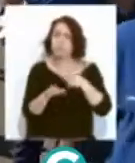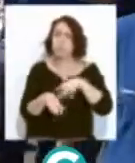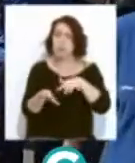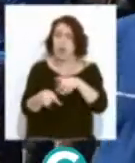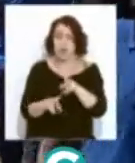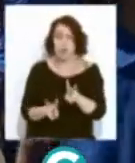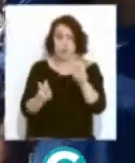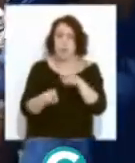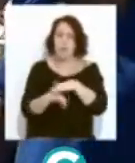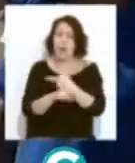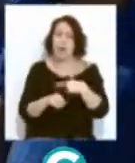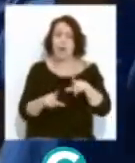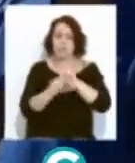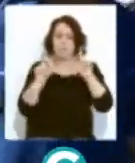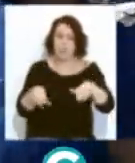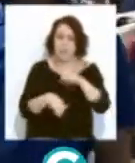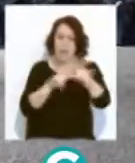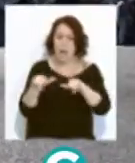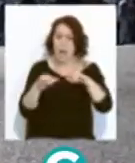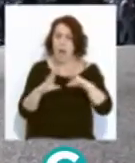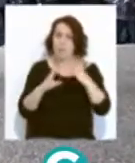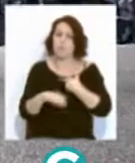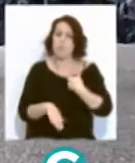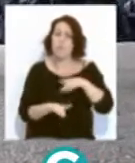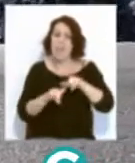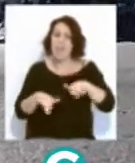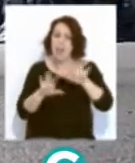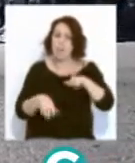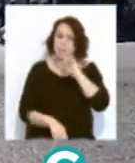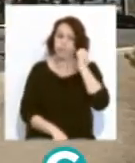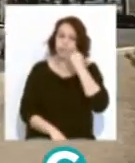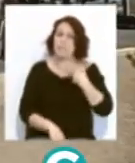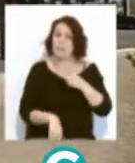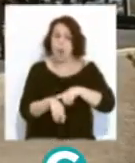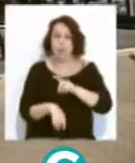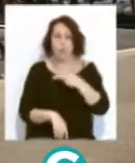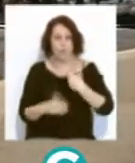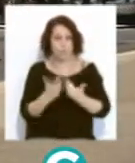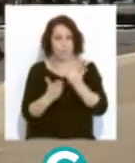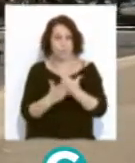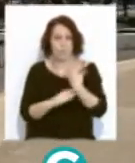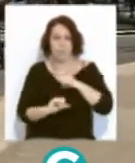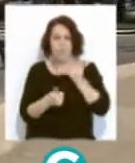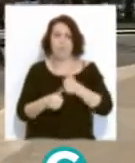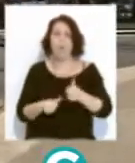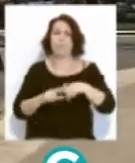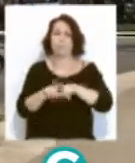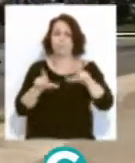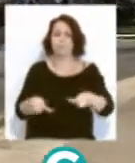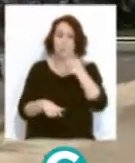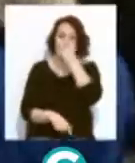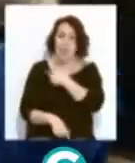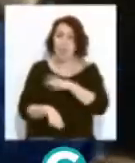movilización en defensa de las plantas de Airbus en la bahía. Una marcha de protesta que a las 12 del mediodía ha partido desde la propia planta de Puerto Real